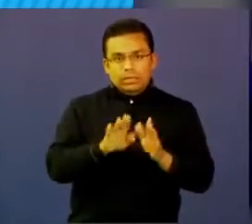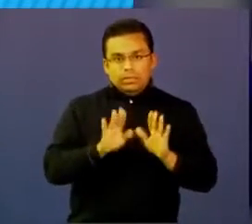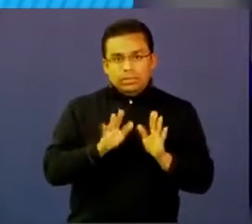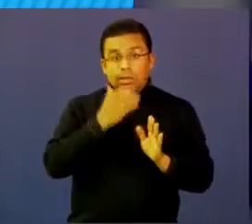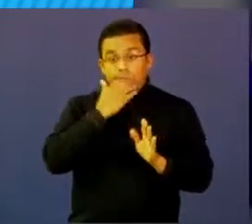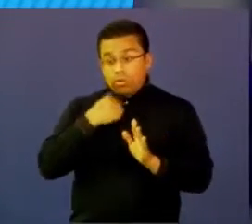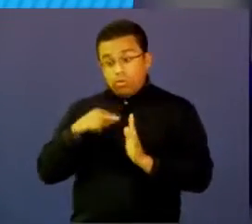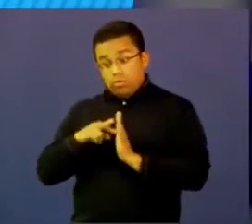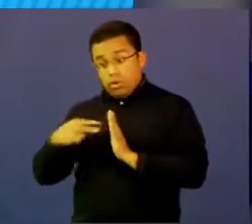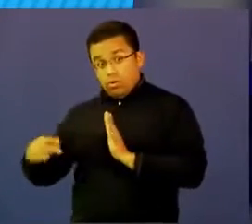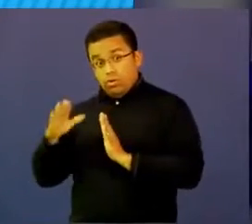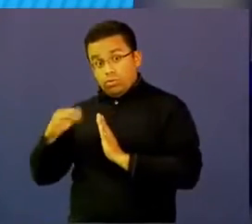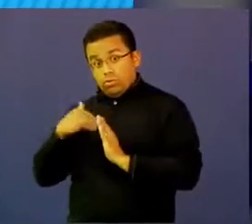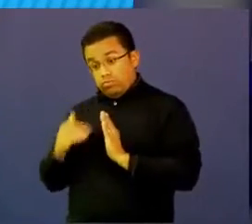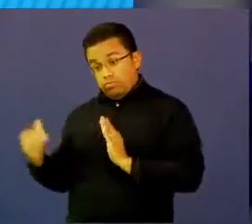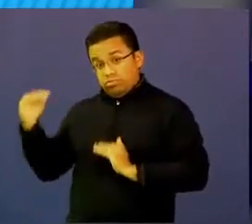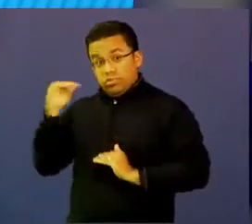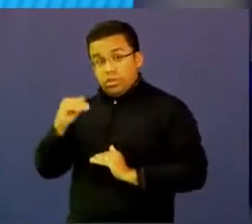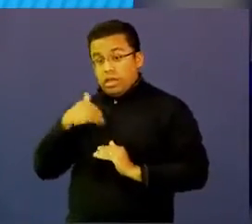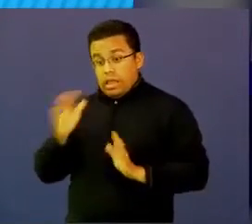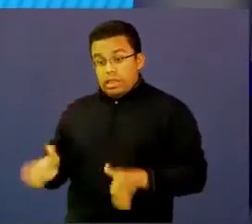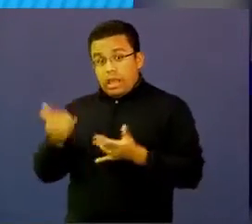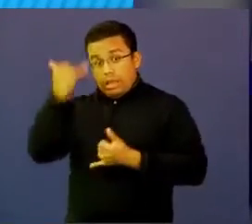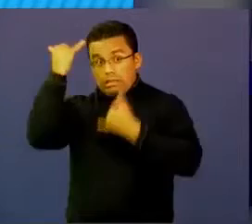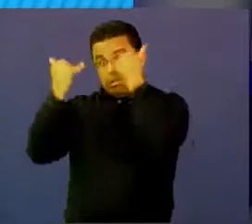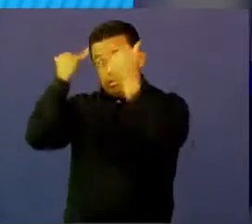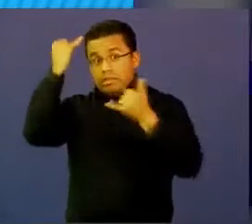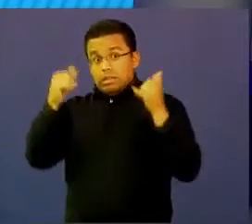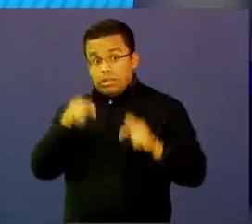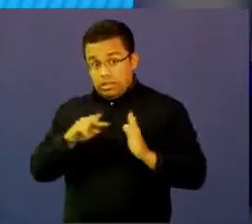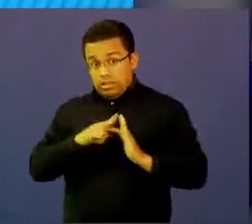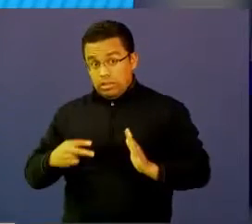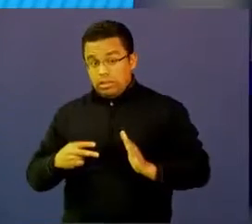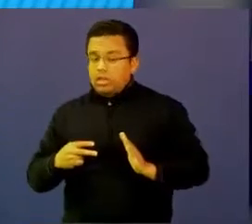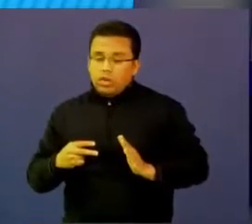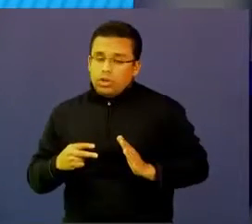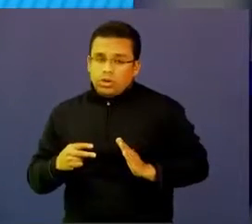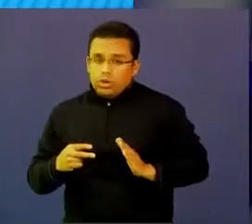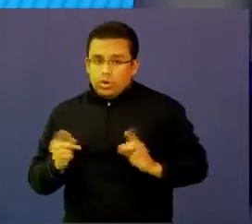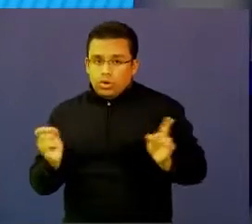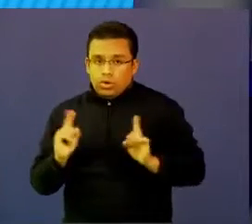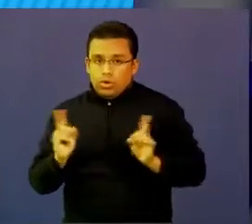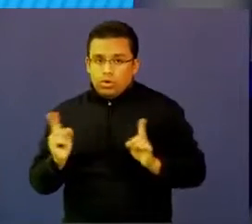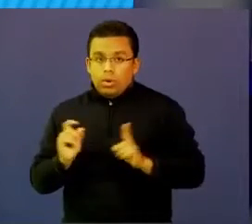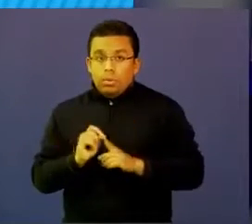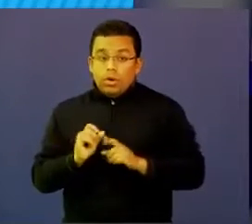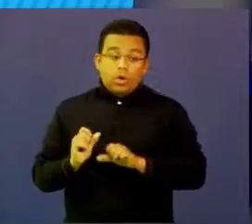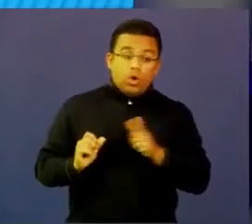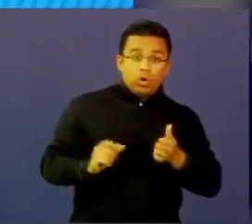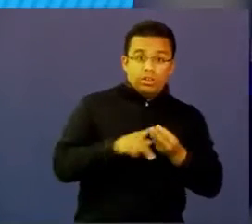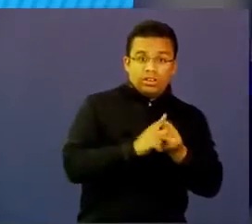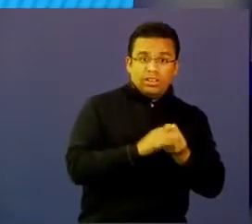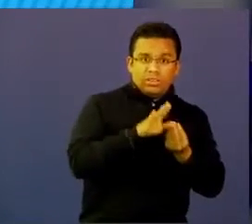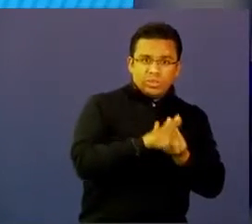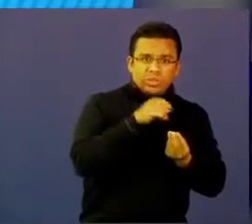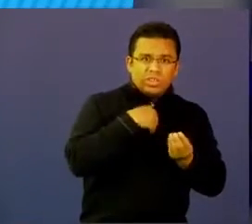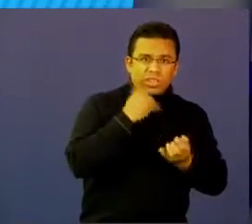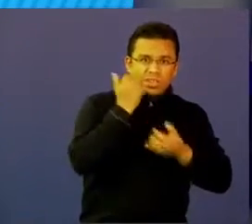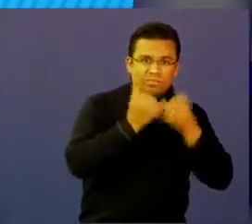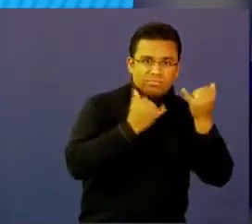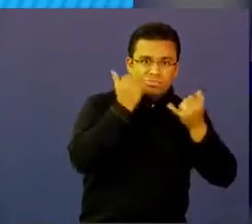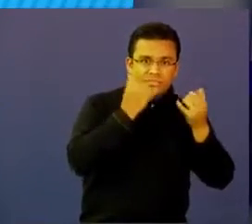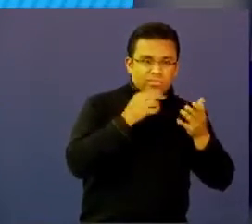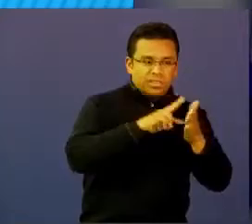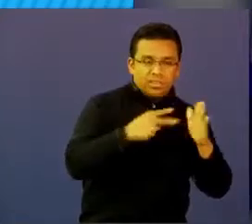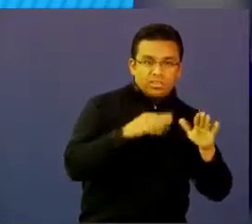incentivar la creatividad, pero si hay herramientas muy valiosas, como veíamos en el proceso de pensamiento, diseño, uno varias